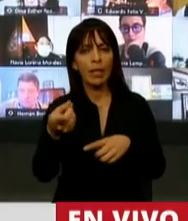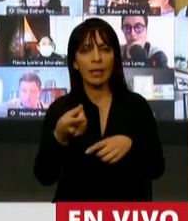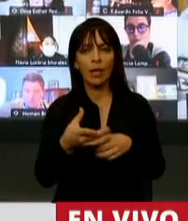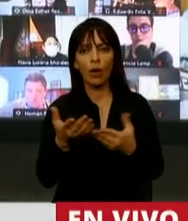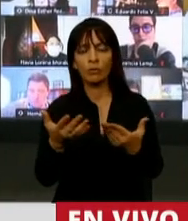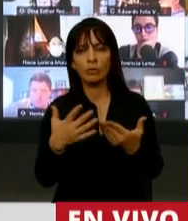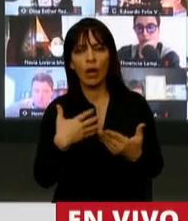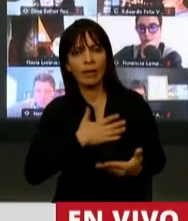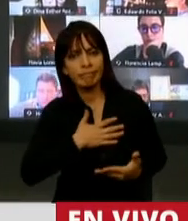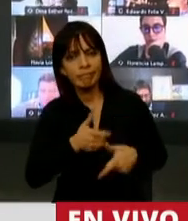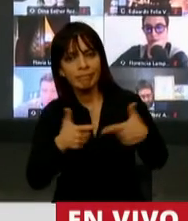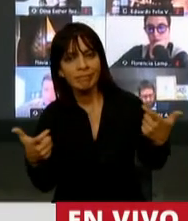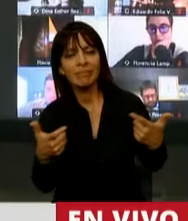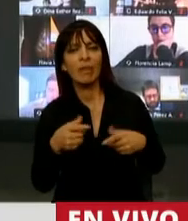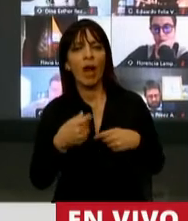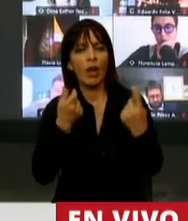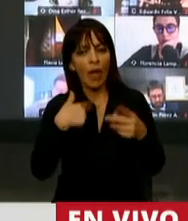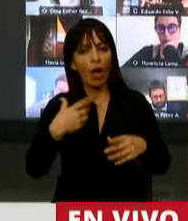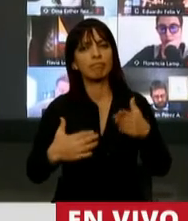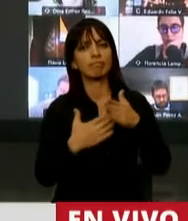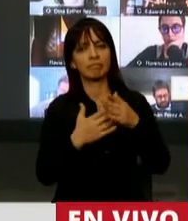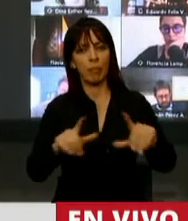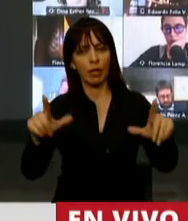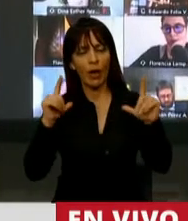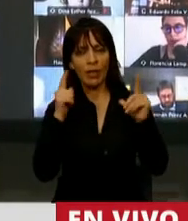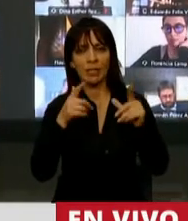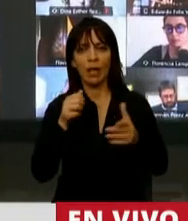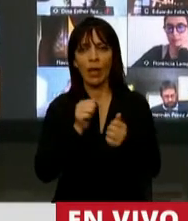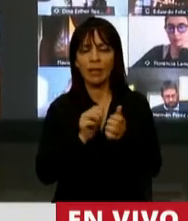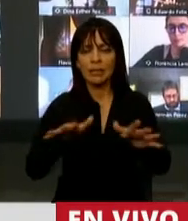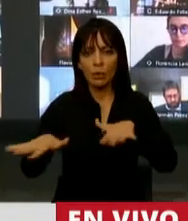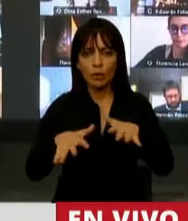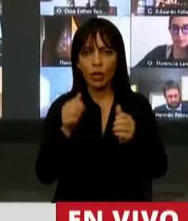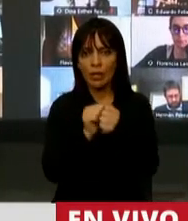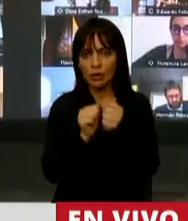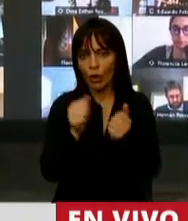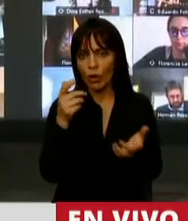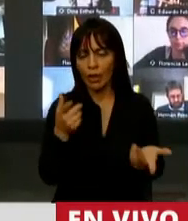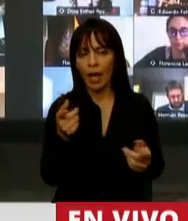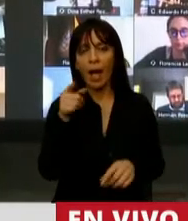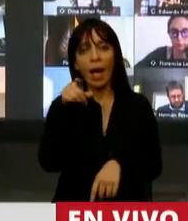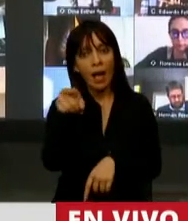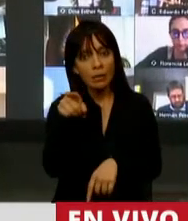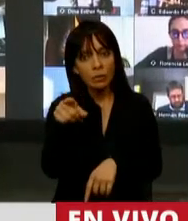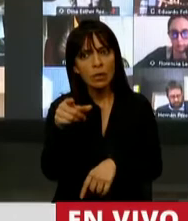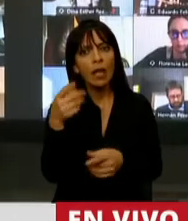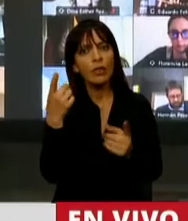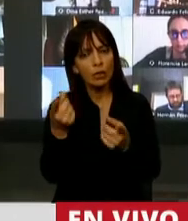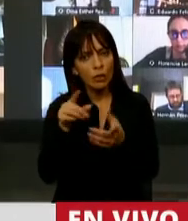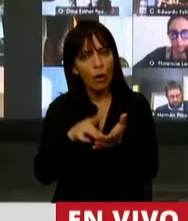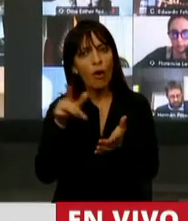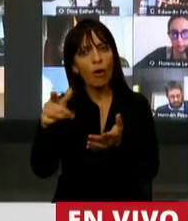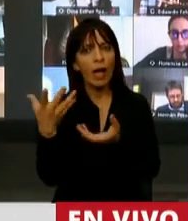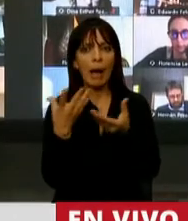generosidad nos ha permitido hoy ser protagonistas de un hecho histórico. A usted le ha tocado acompañar ese proceso